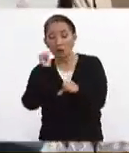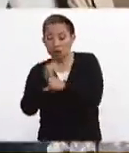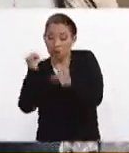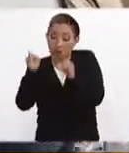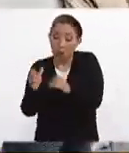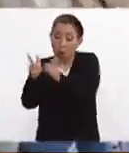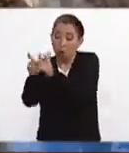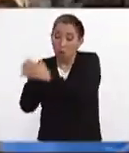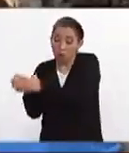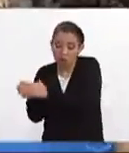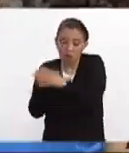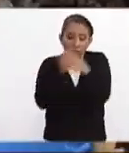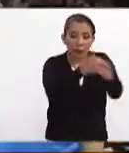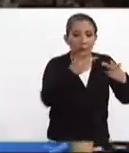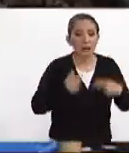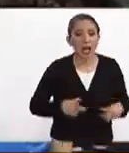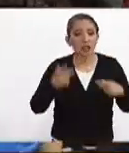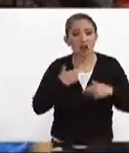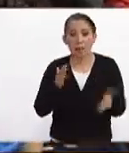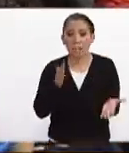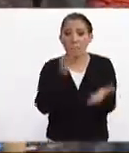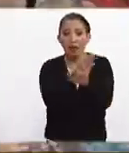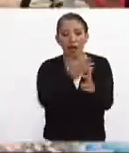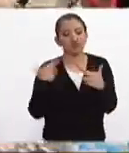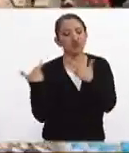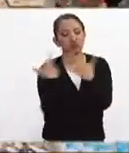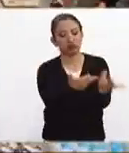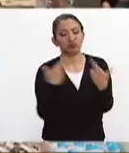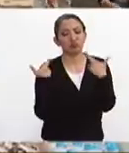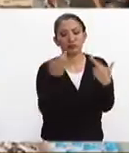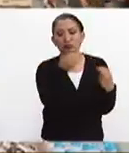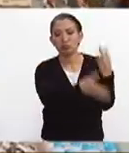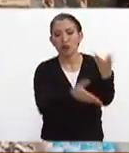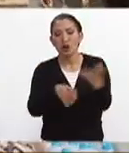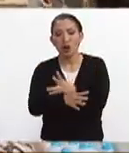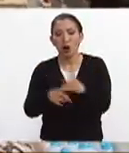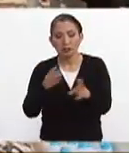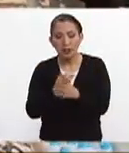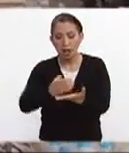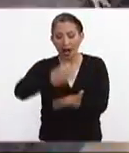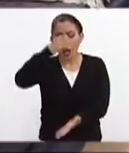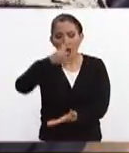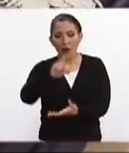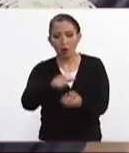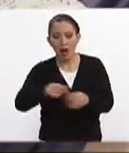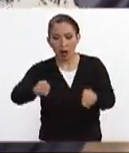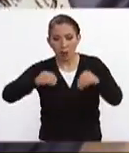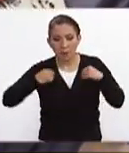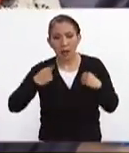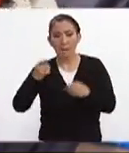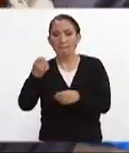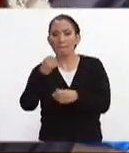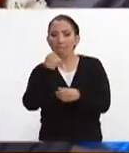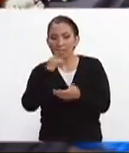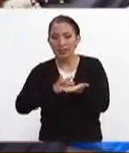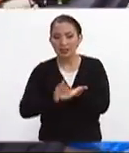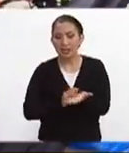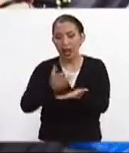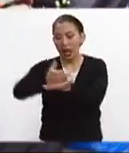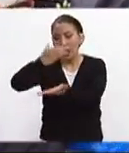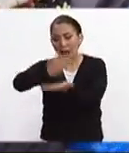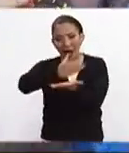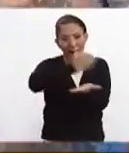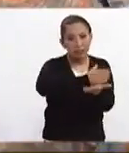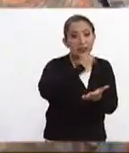o en grupos los ciudadanos acuden a realizar donativos en especie botellas de agua cobijas medicinas latas